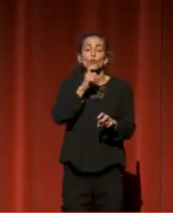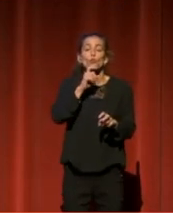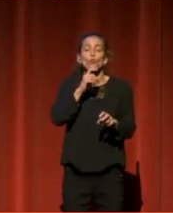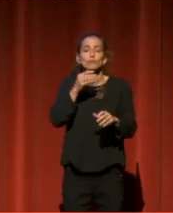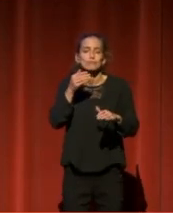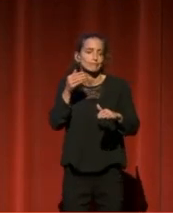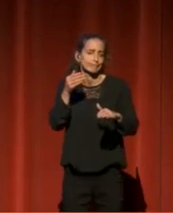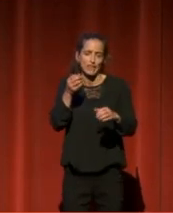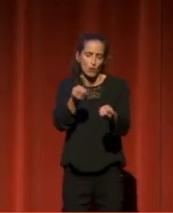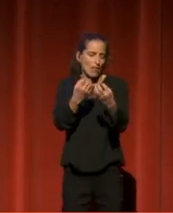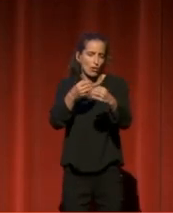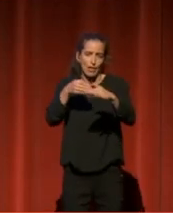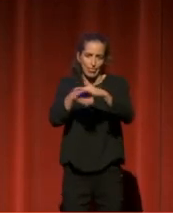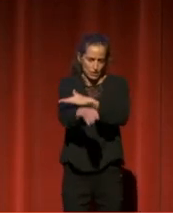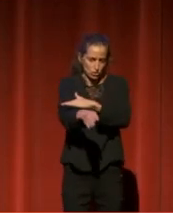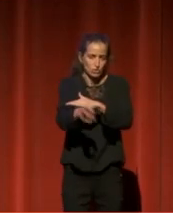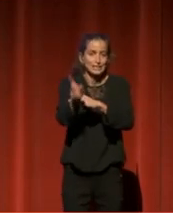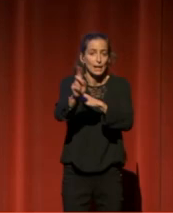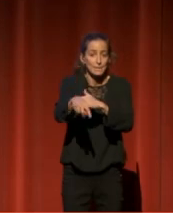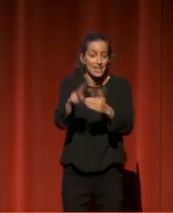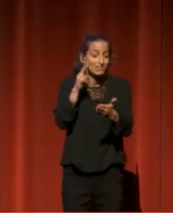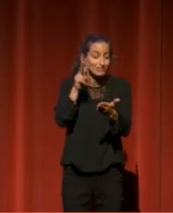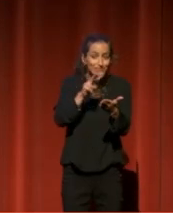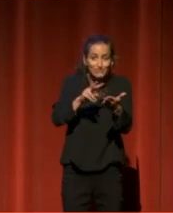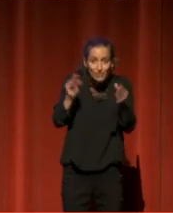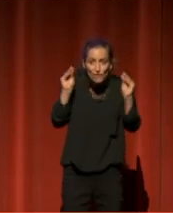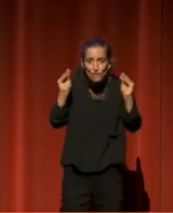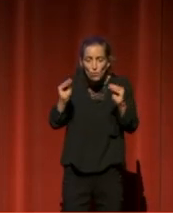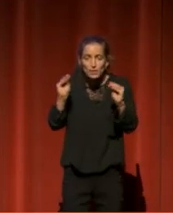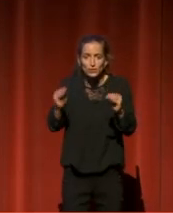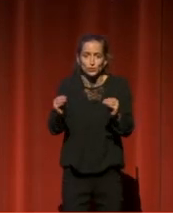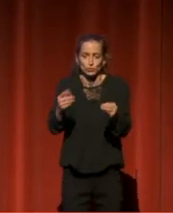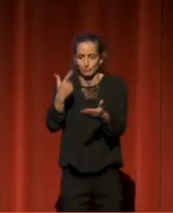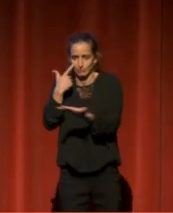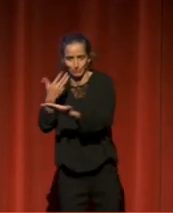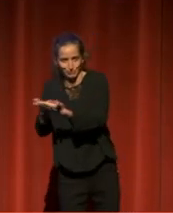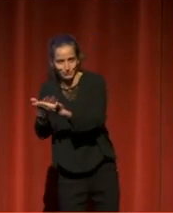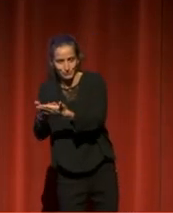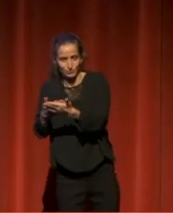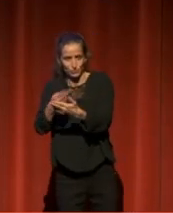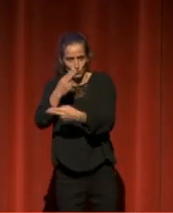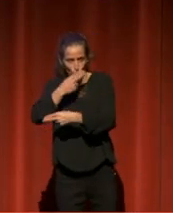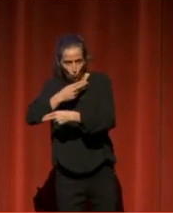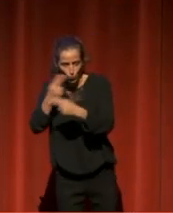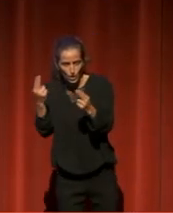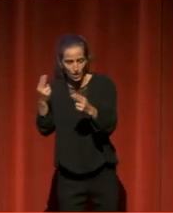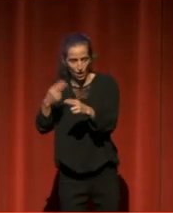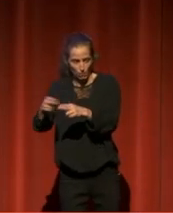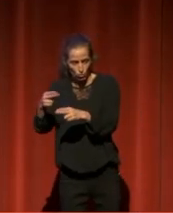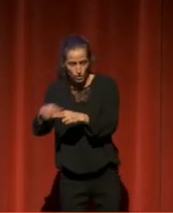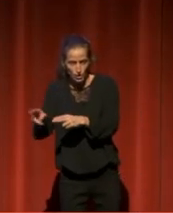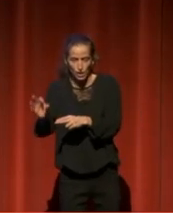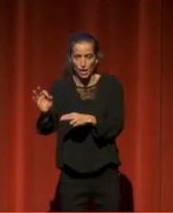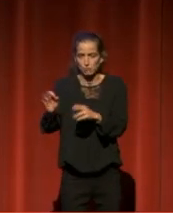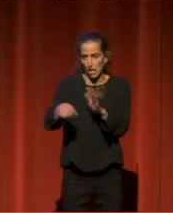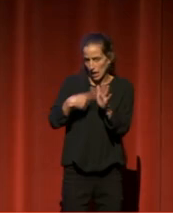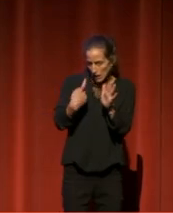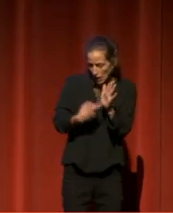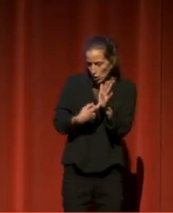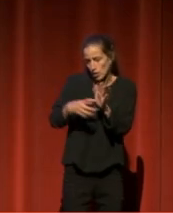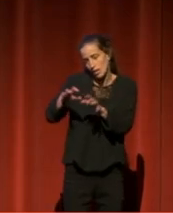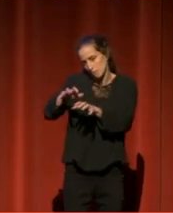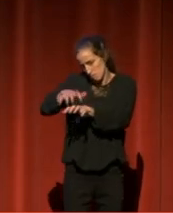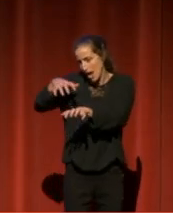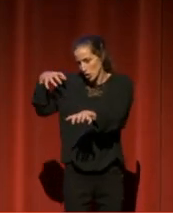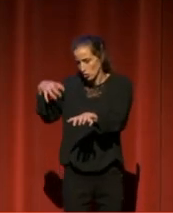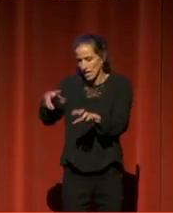y al fomento de la lectura, como evidencian las políticas públicas y las legislaciones, o la mayoría de